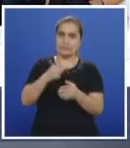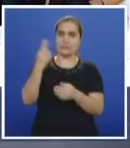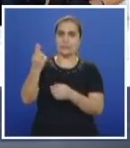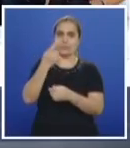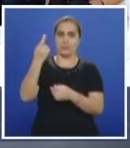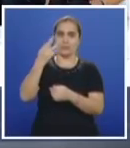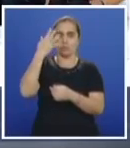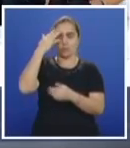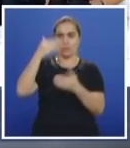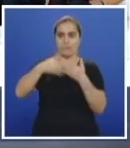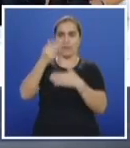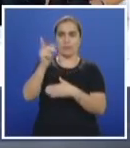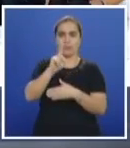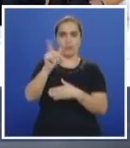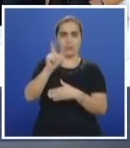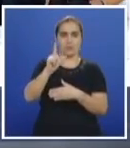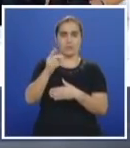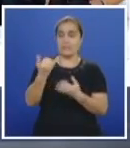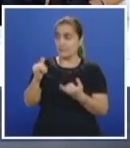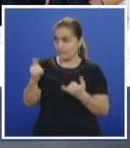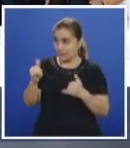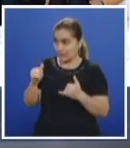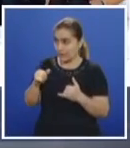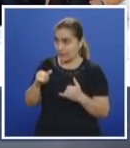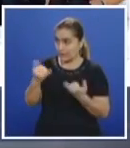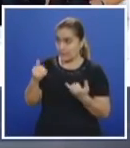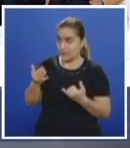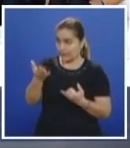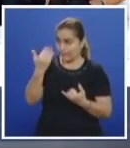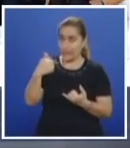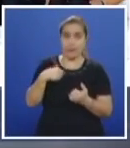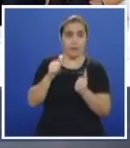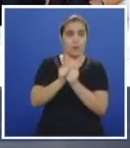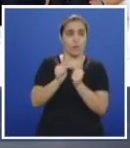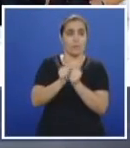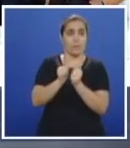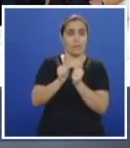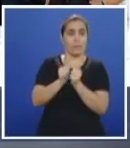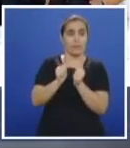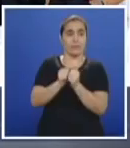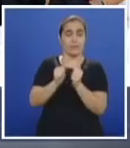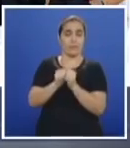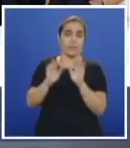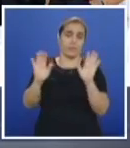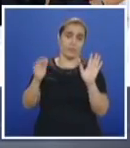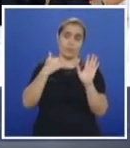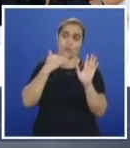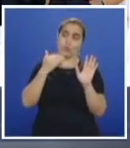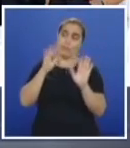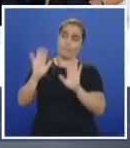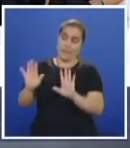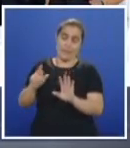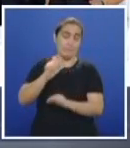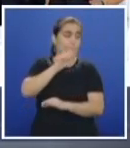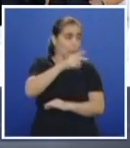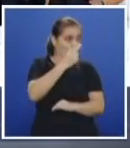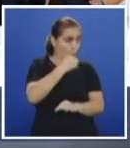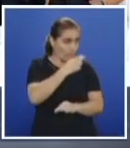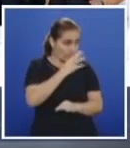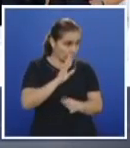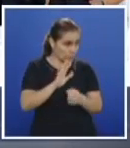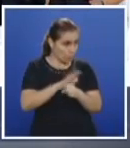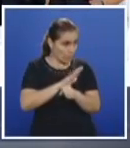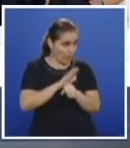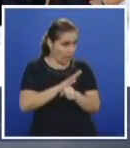el lunes, estoy seguro que a De una vez, la invitación es para allá. Que venga y nos acompañe. que estamos, el secretario. compromisos que tiene, de pronto, en su